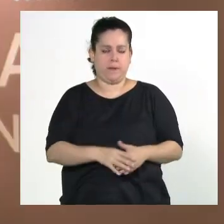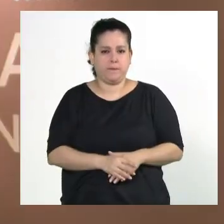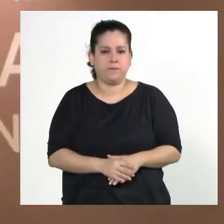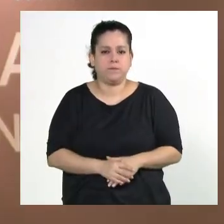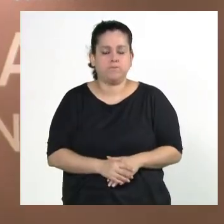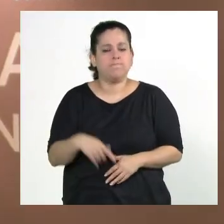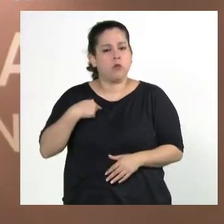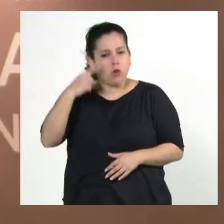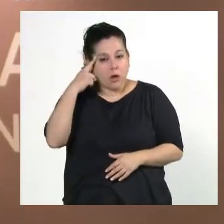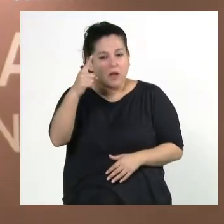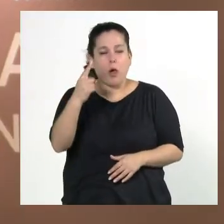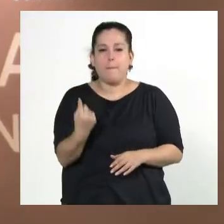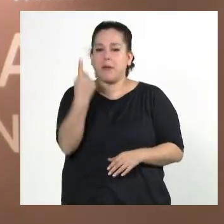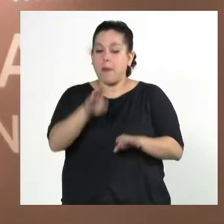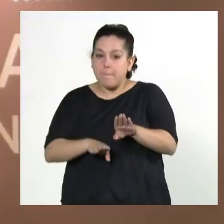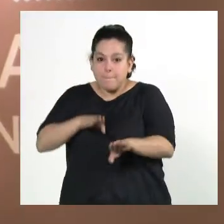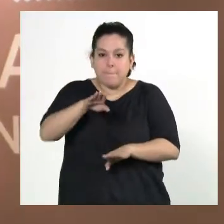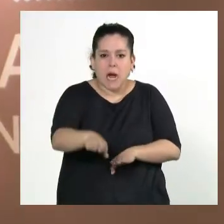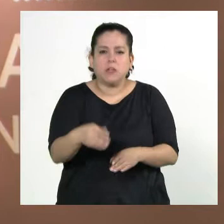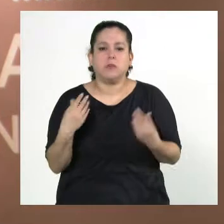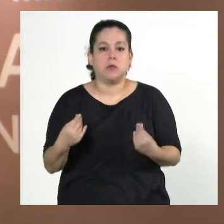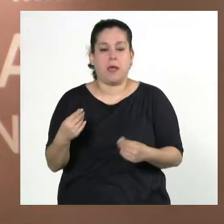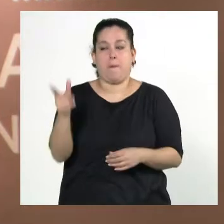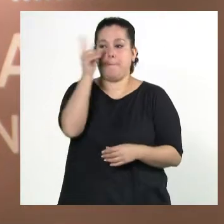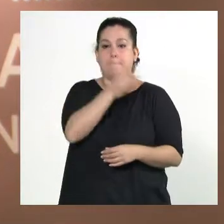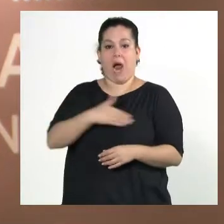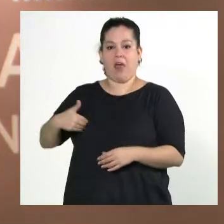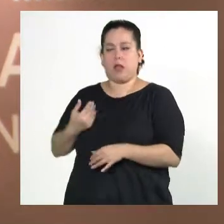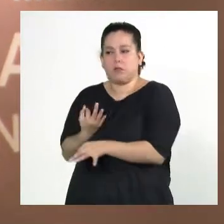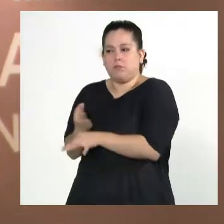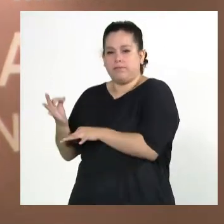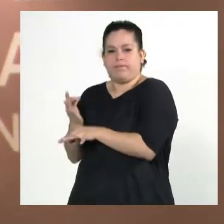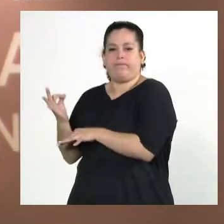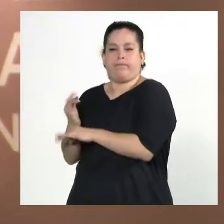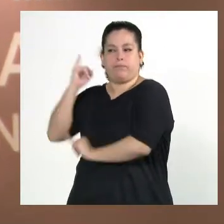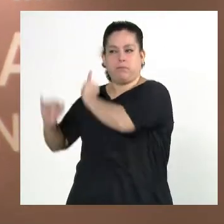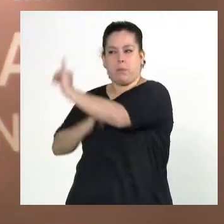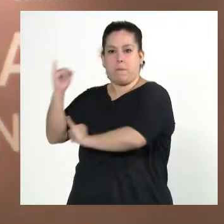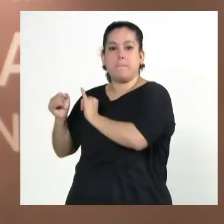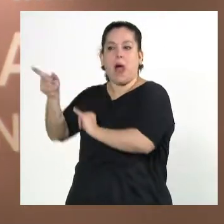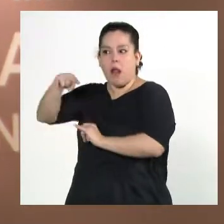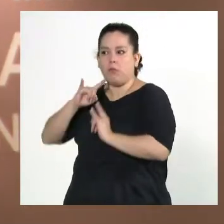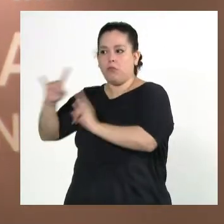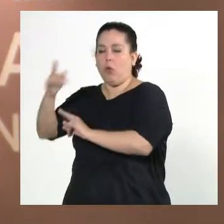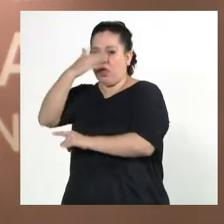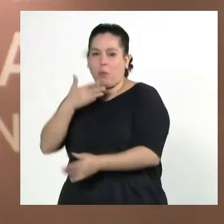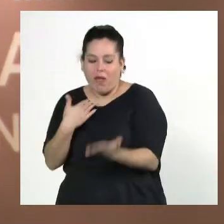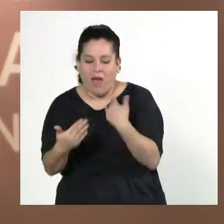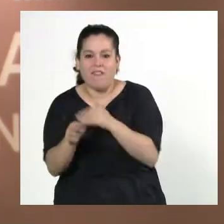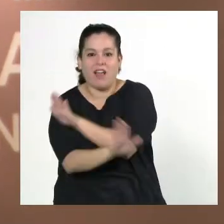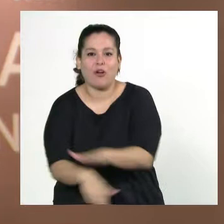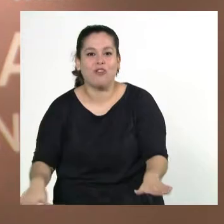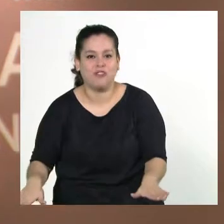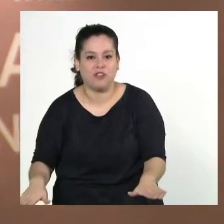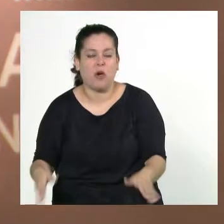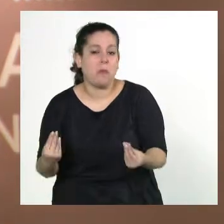Creo que el primer paso es instruir a los padres para que los padres puedan hablar con los chicos. ¿Por qué es importante? Porque los